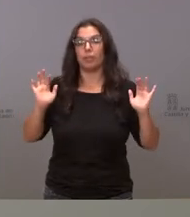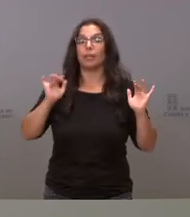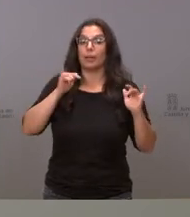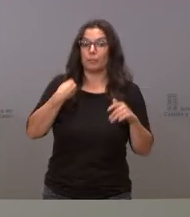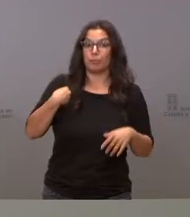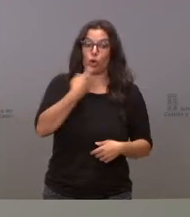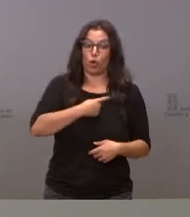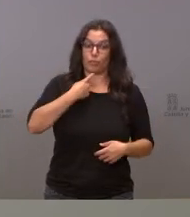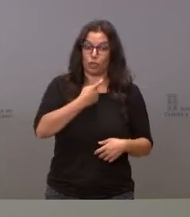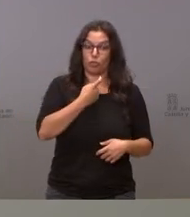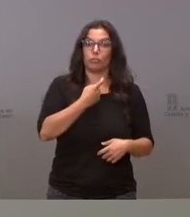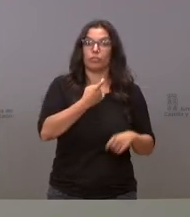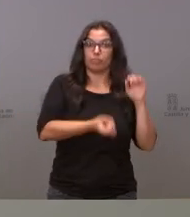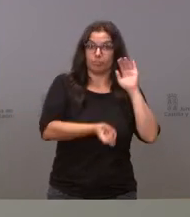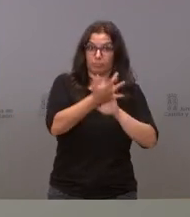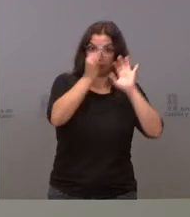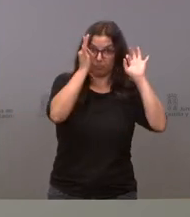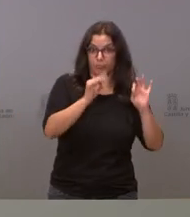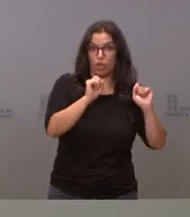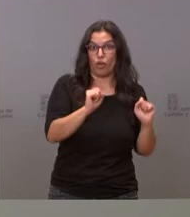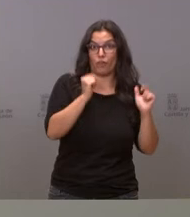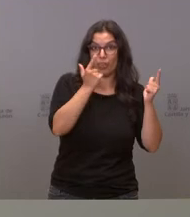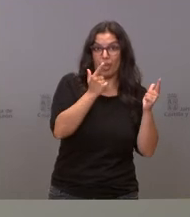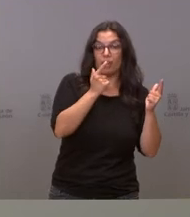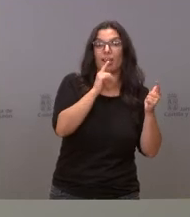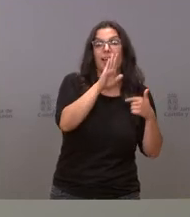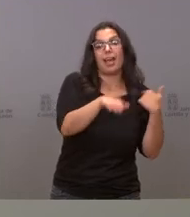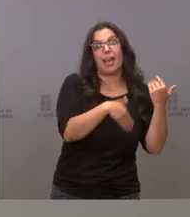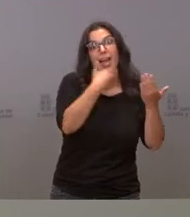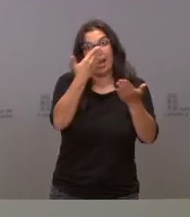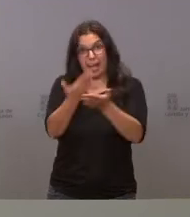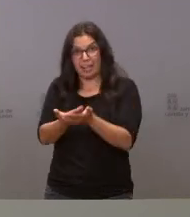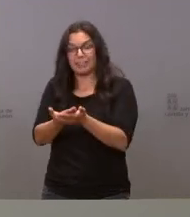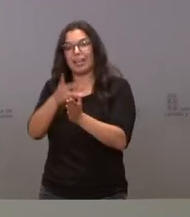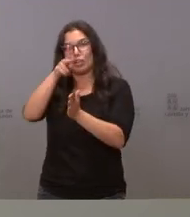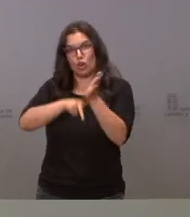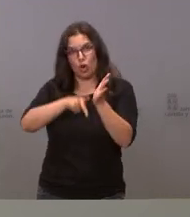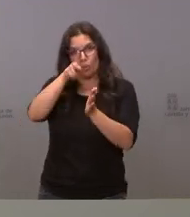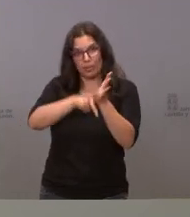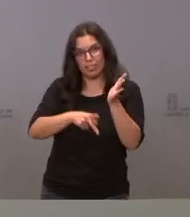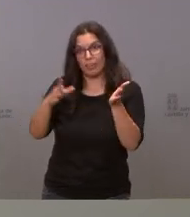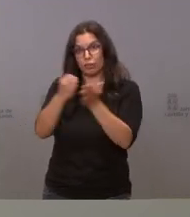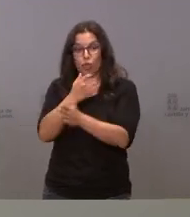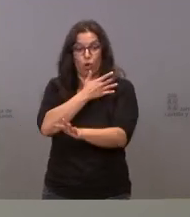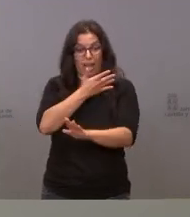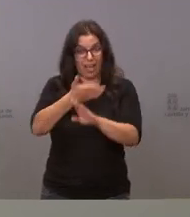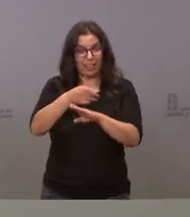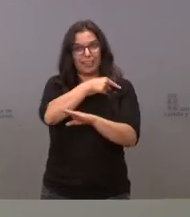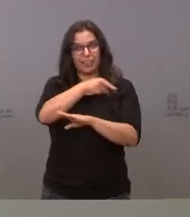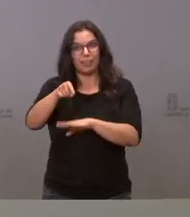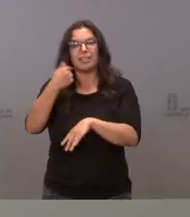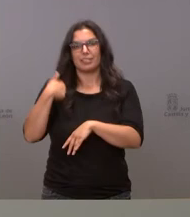comisión y hasta que nosotros podamos publicar la norma que lo regula ya se abre la posibilidad